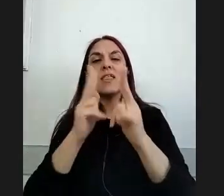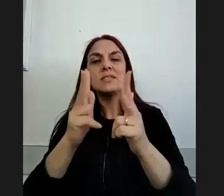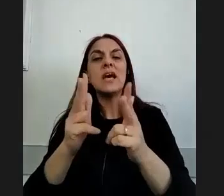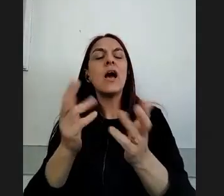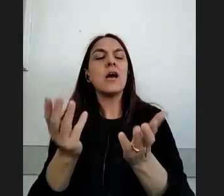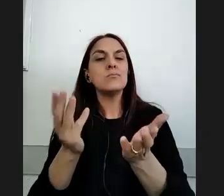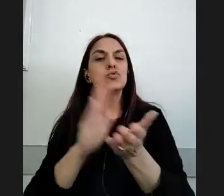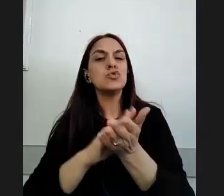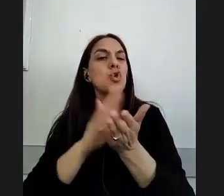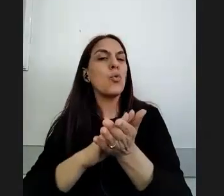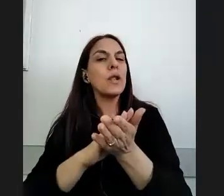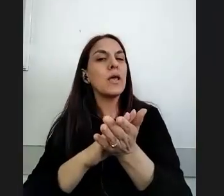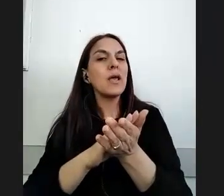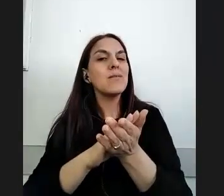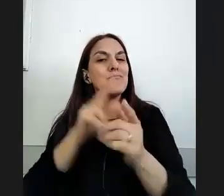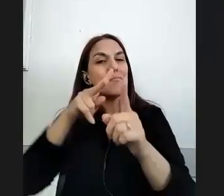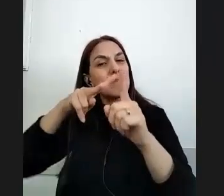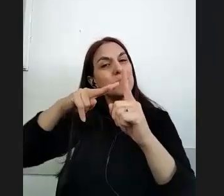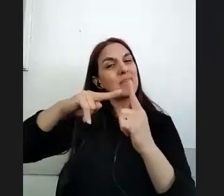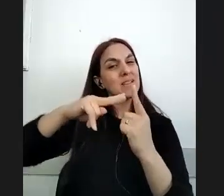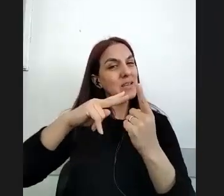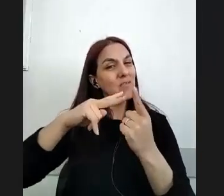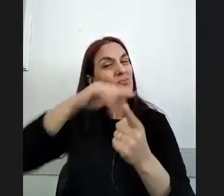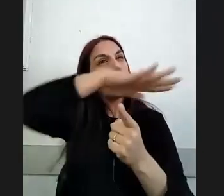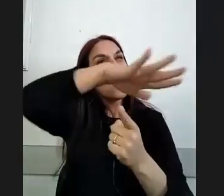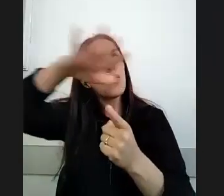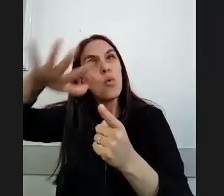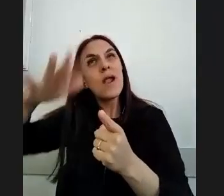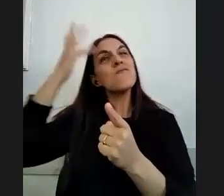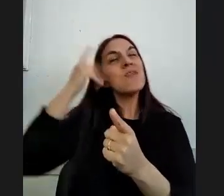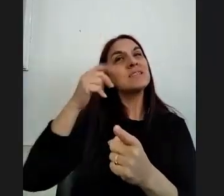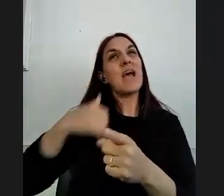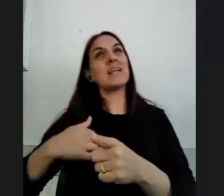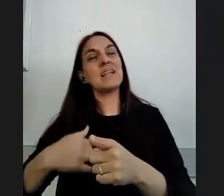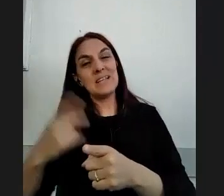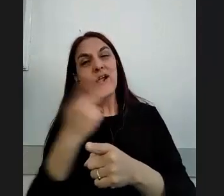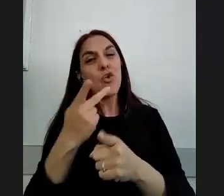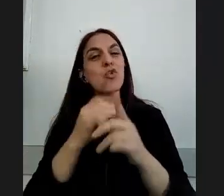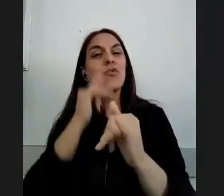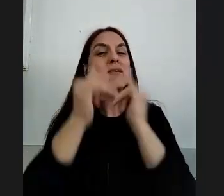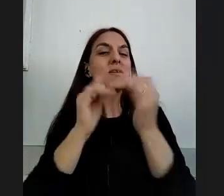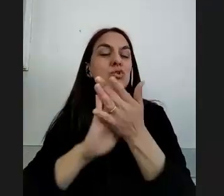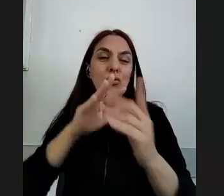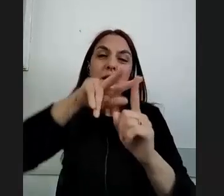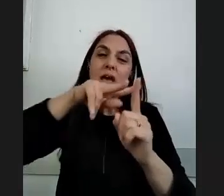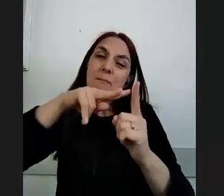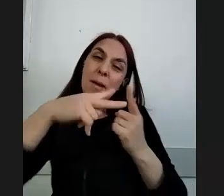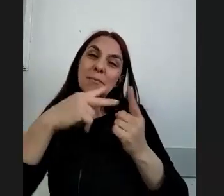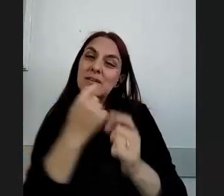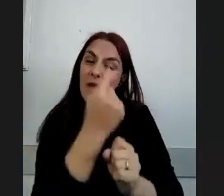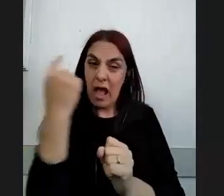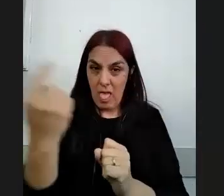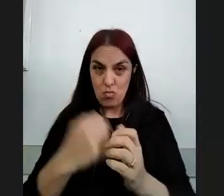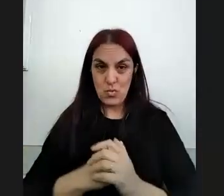perspectivas en cada uno de los espacios tanto en Francia como en Argentina cómo ocurre esto y